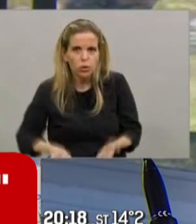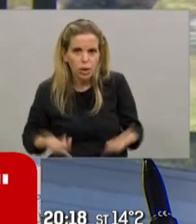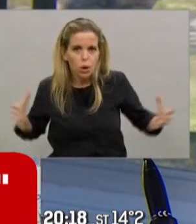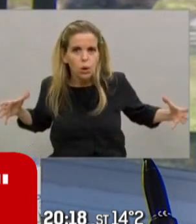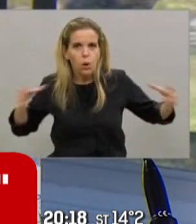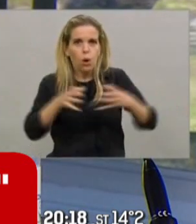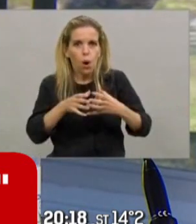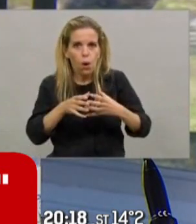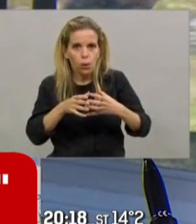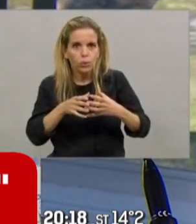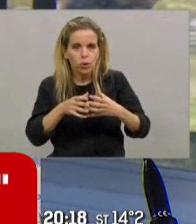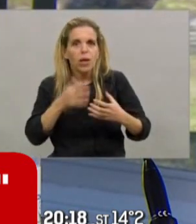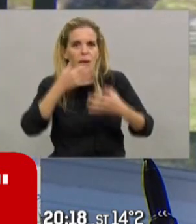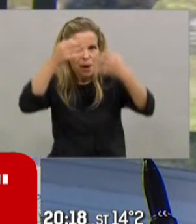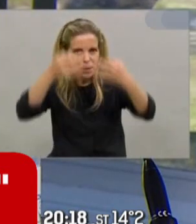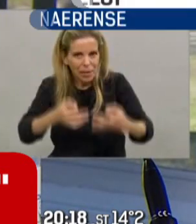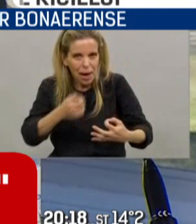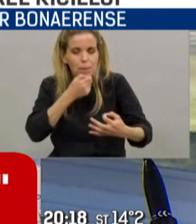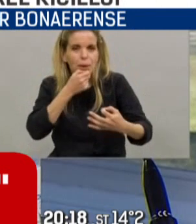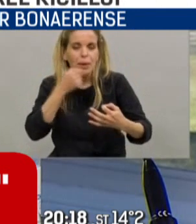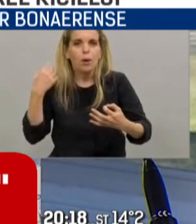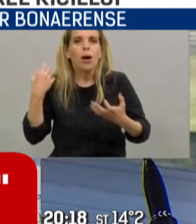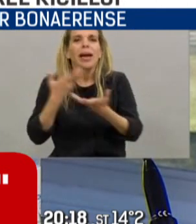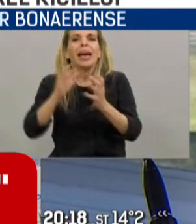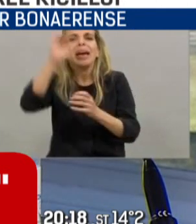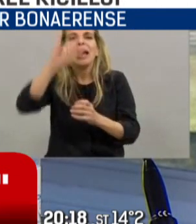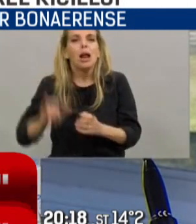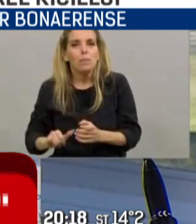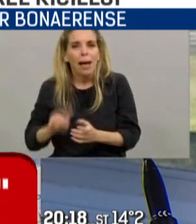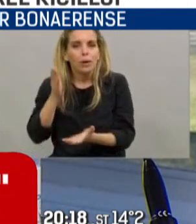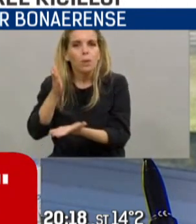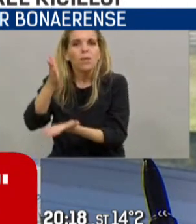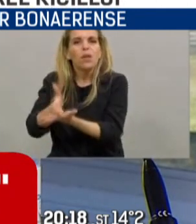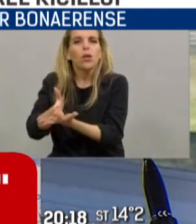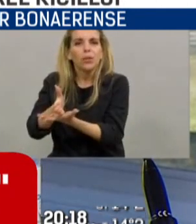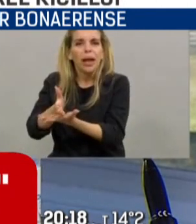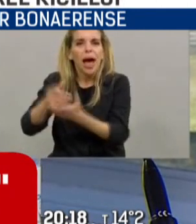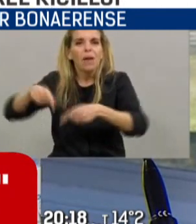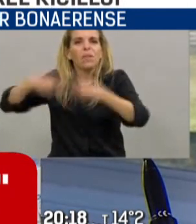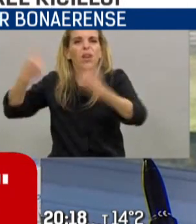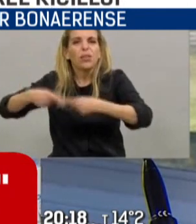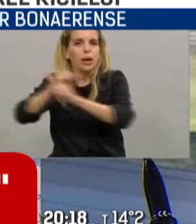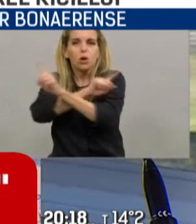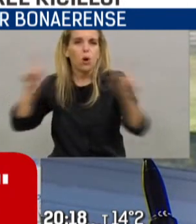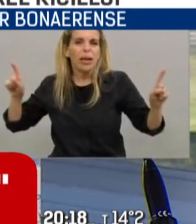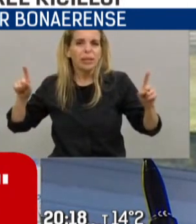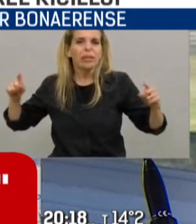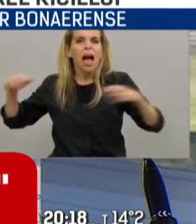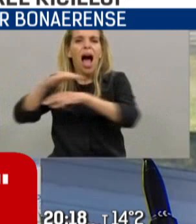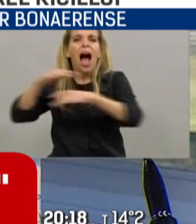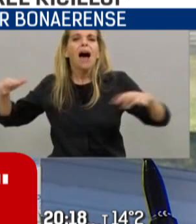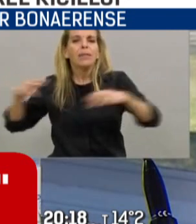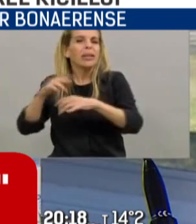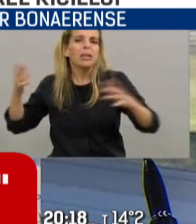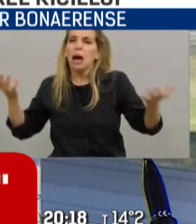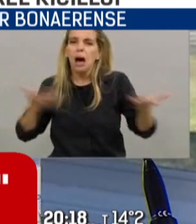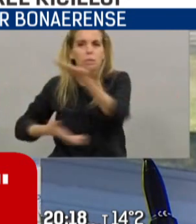que la General Paz no es una frontera, es una avenida donde hay de un lado y del otro situaciones prácticamente